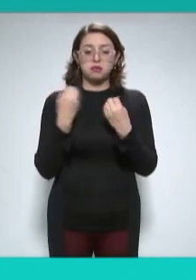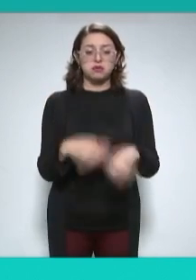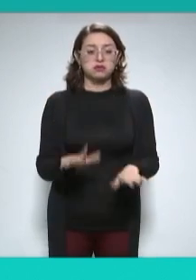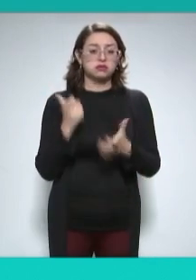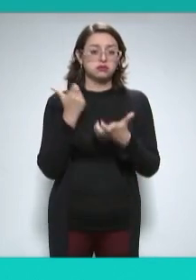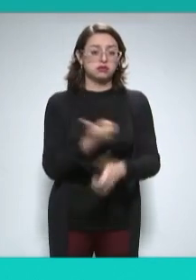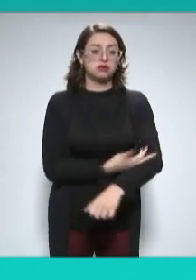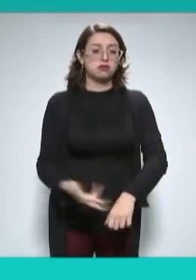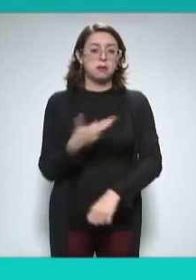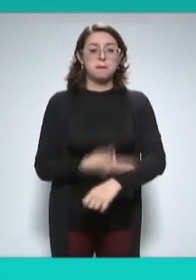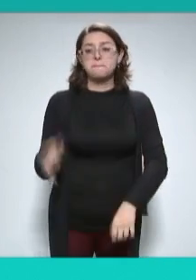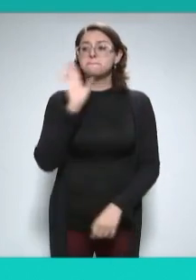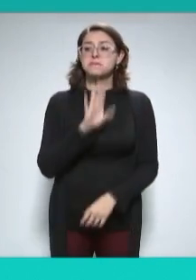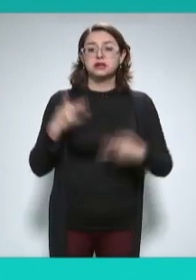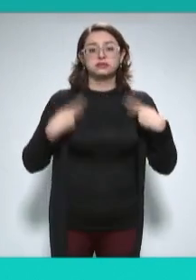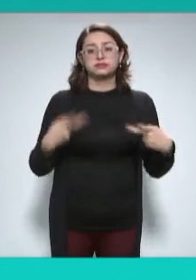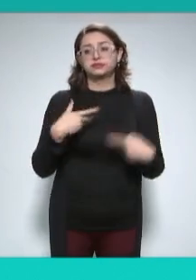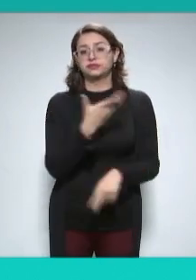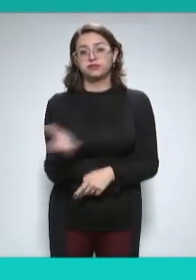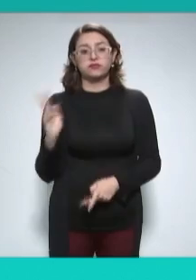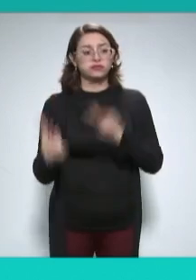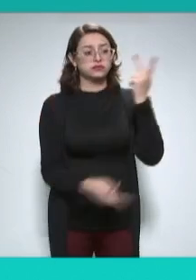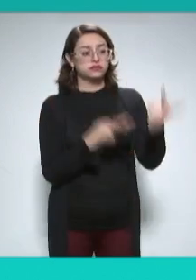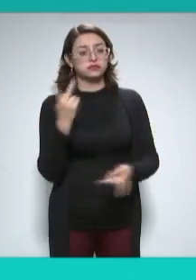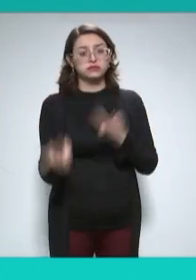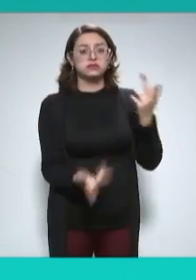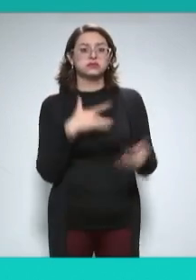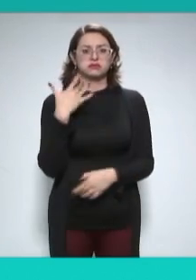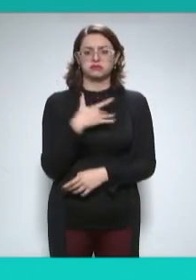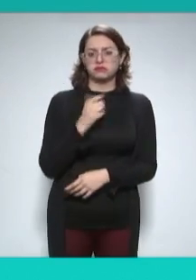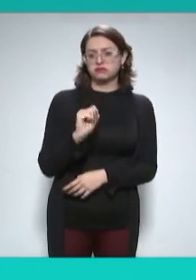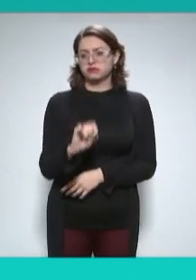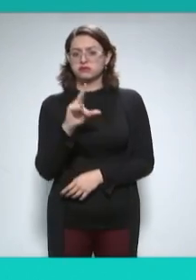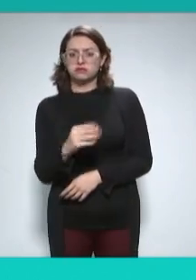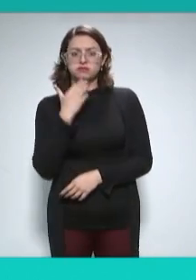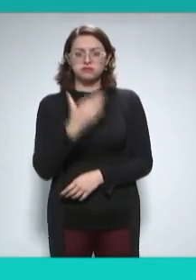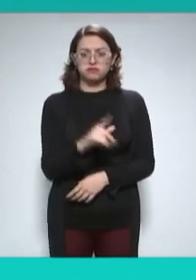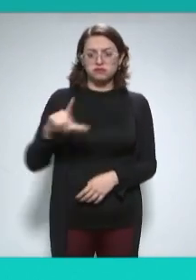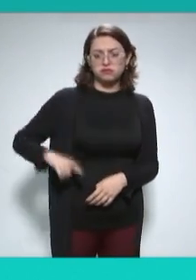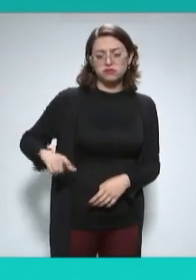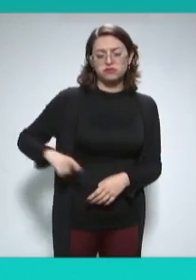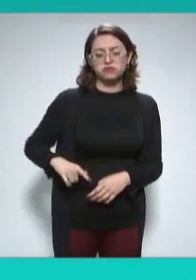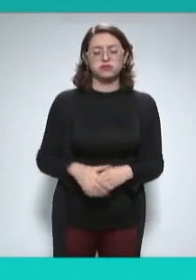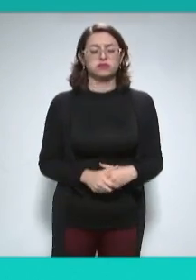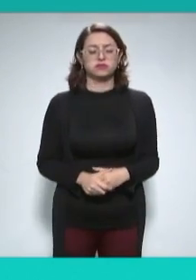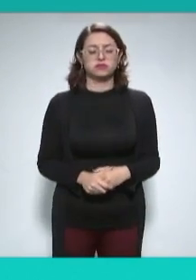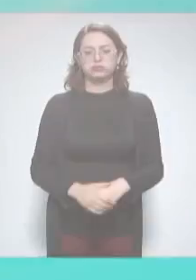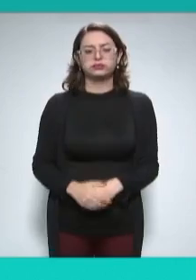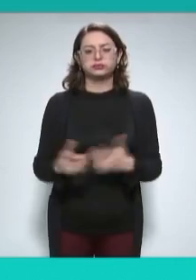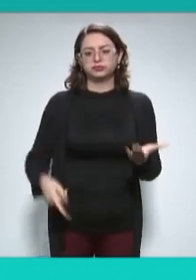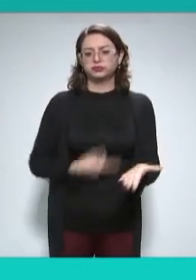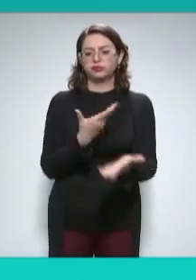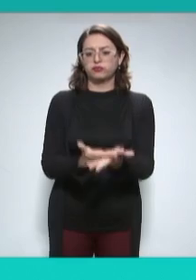gestión. Que la ciudadanía pregunte, se cuestione y juzgue si el gobierno está haciendo bien o no las cosas.